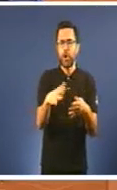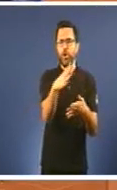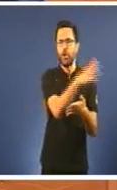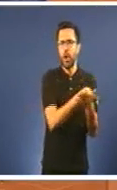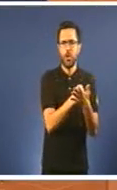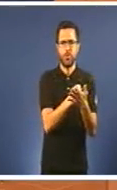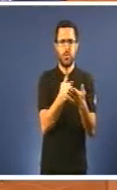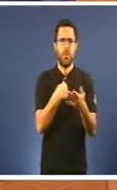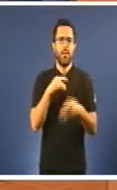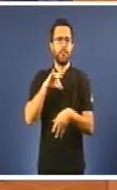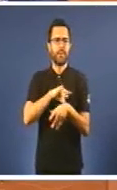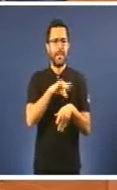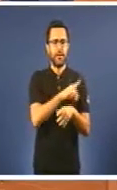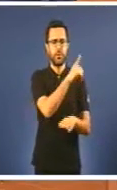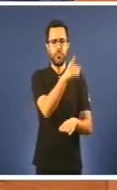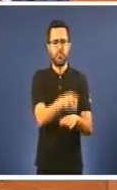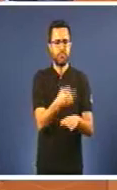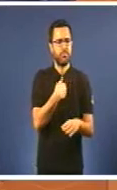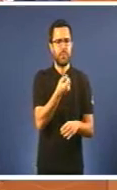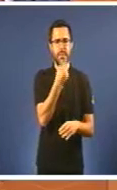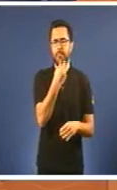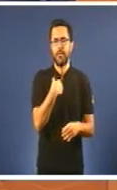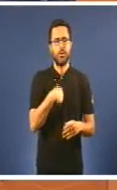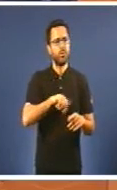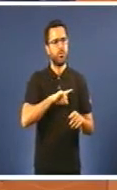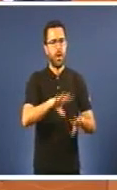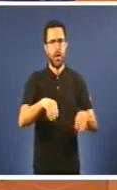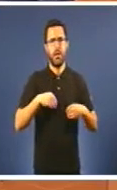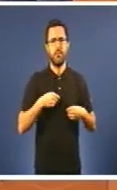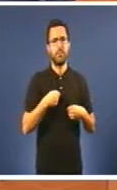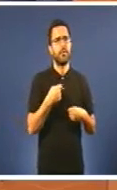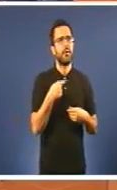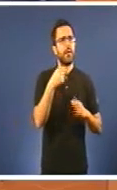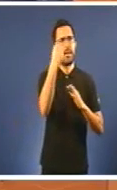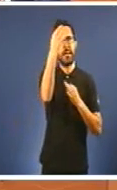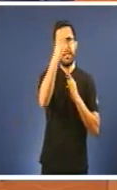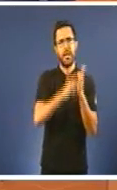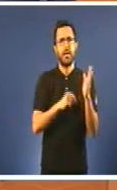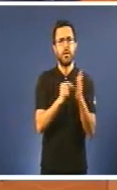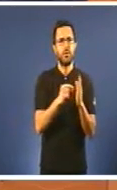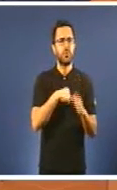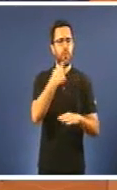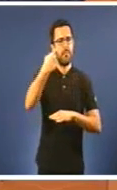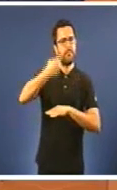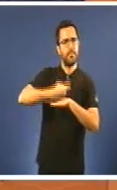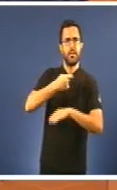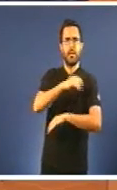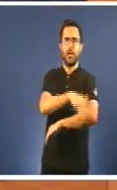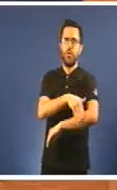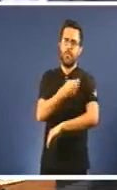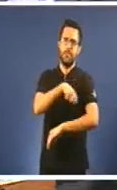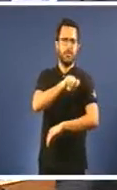tratamento Cos criterios que se xinalen para toda España E por suposto, Galicia estará a cabeza Señorías,